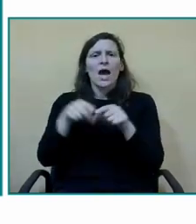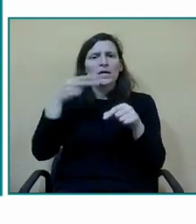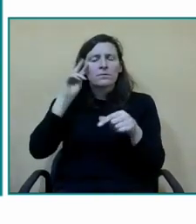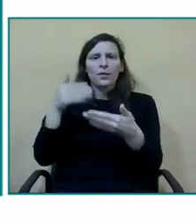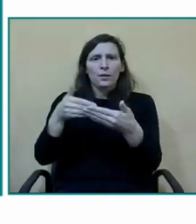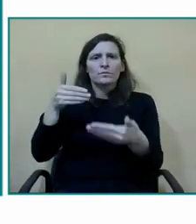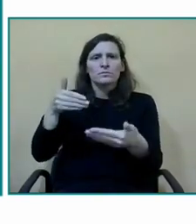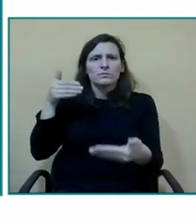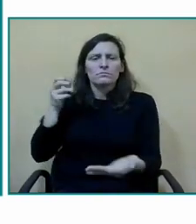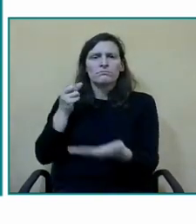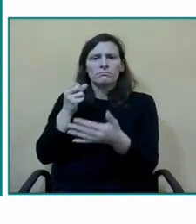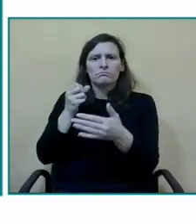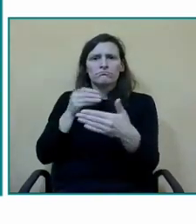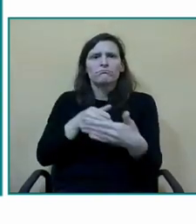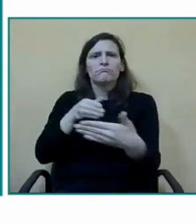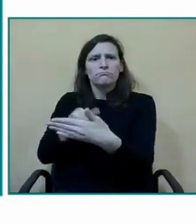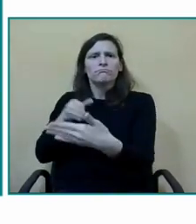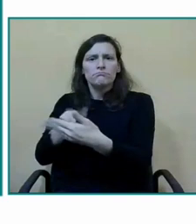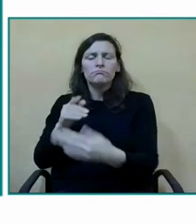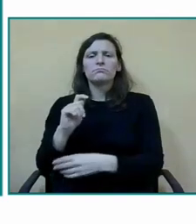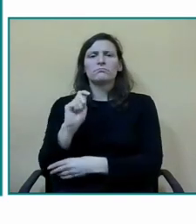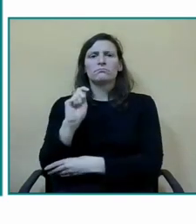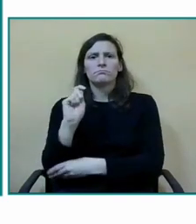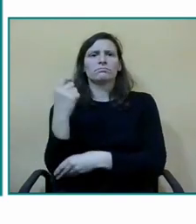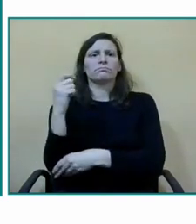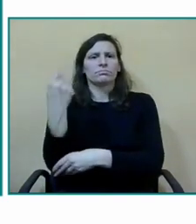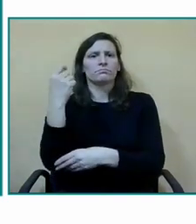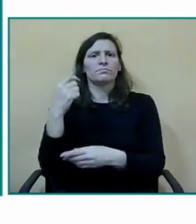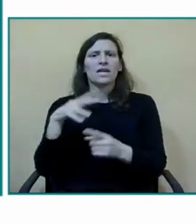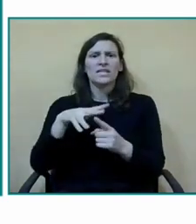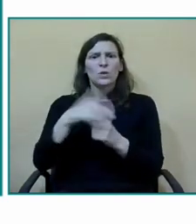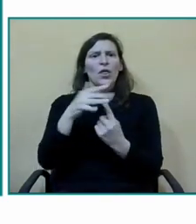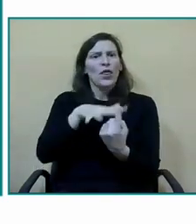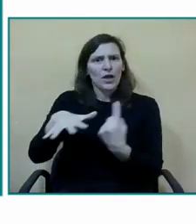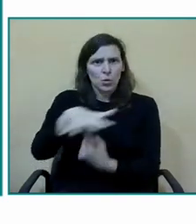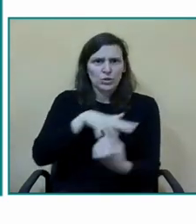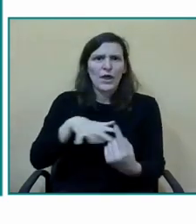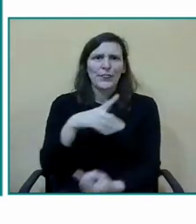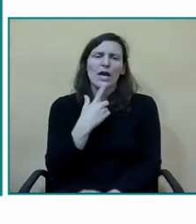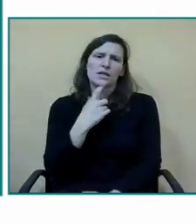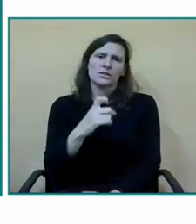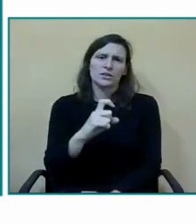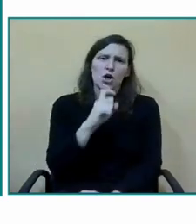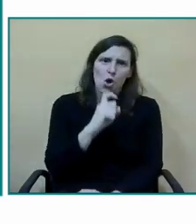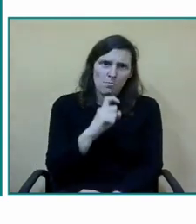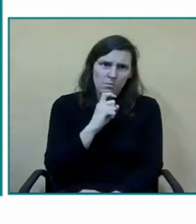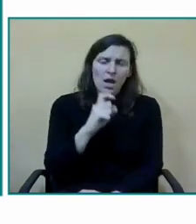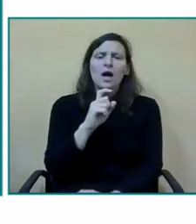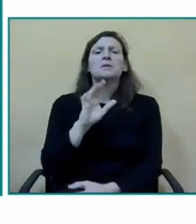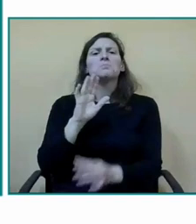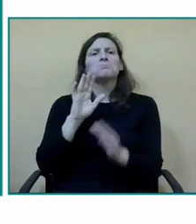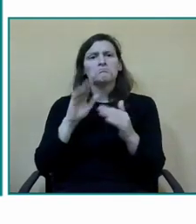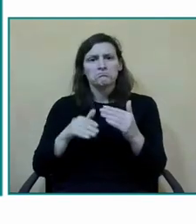lo largo de los años y día a día circunstancias complejas a las que se han enfrentado